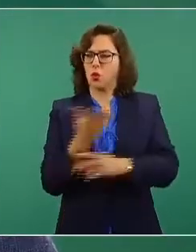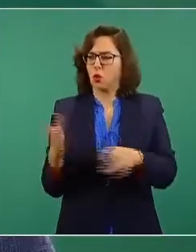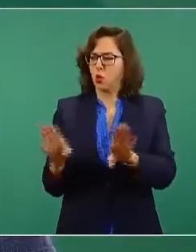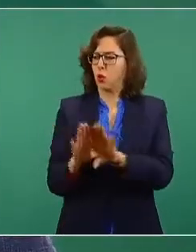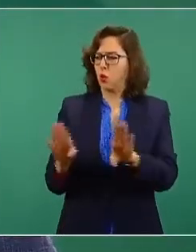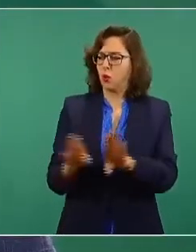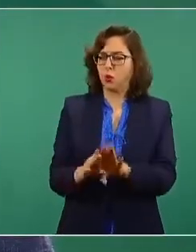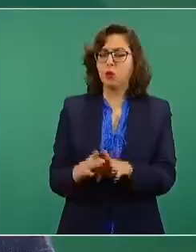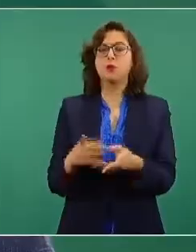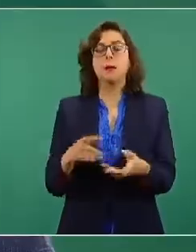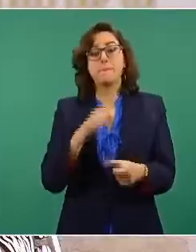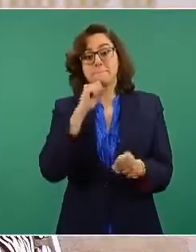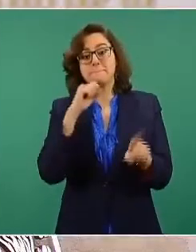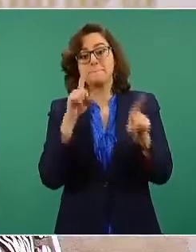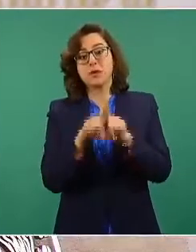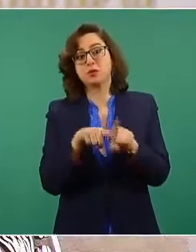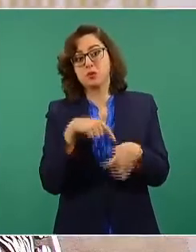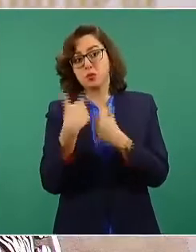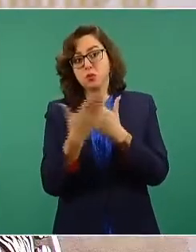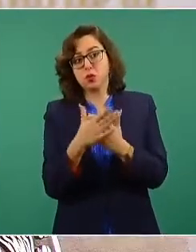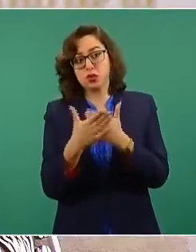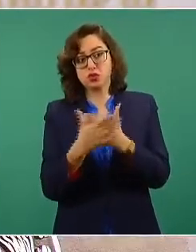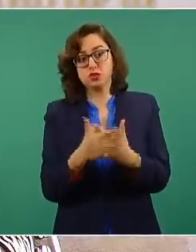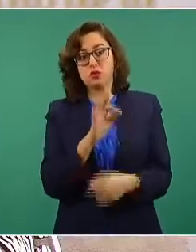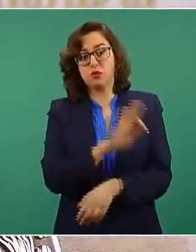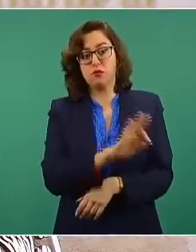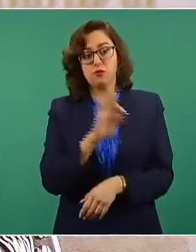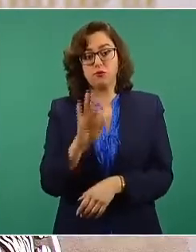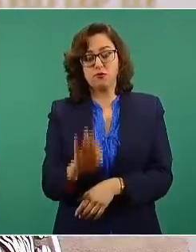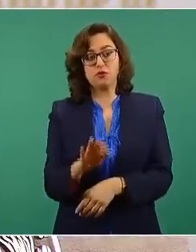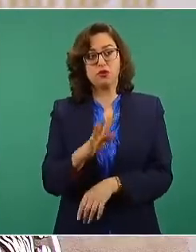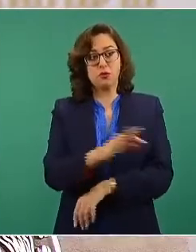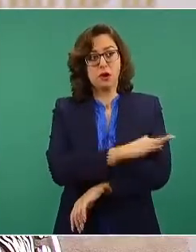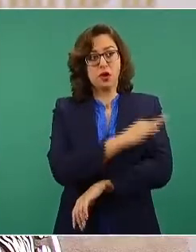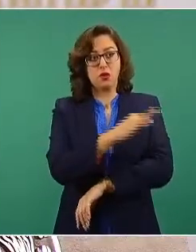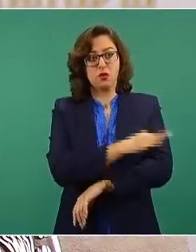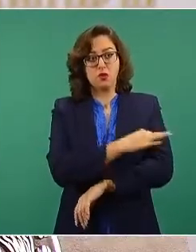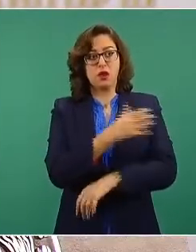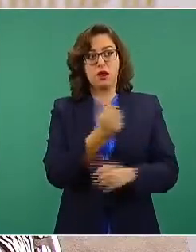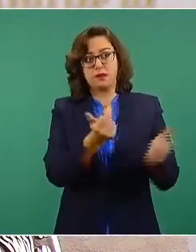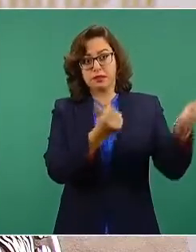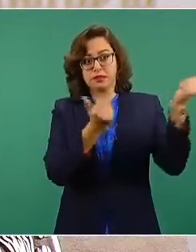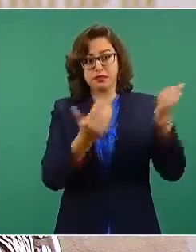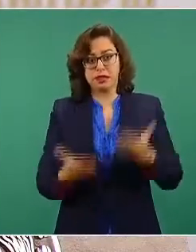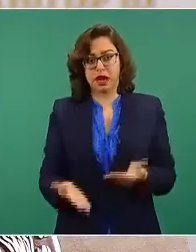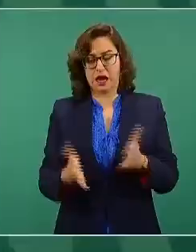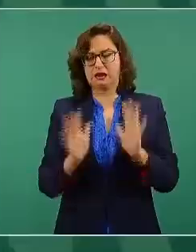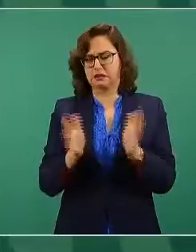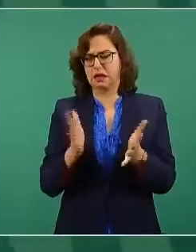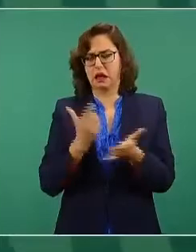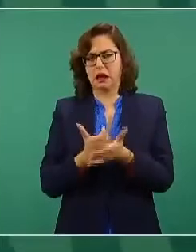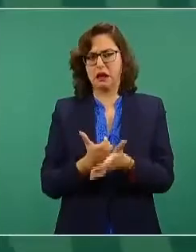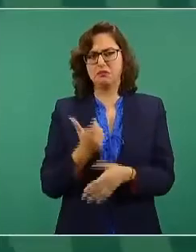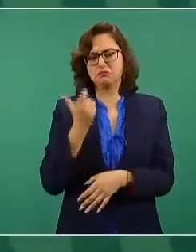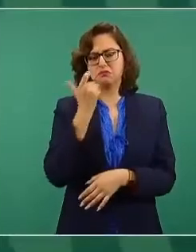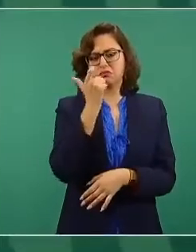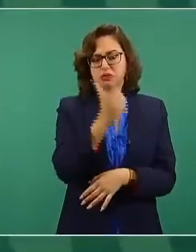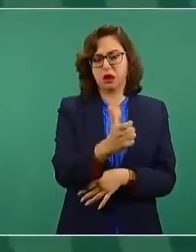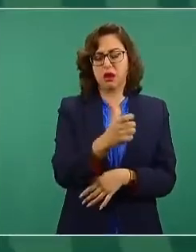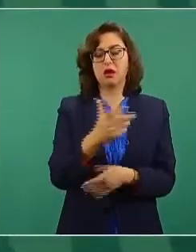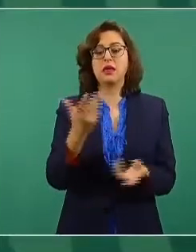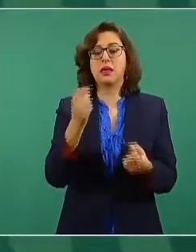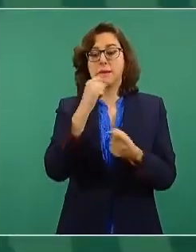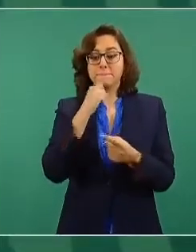se ha logrado comprometer y pagar, y cómo está la distribución en los grupos prioritarios ya